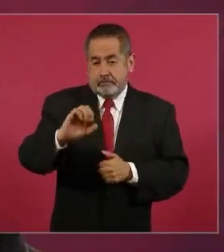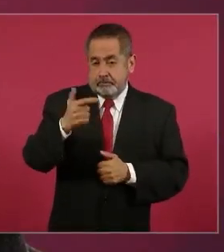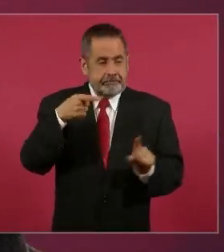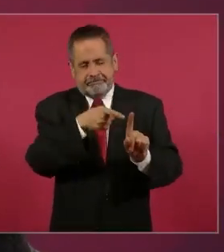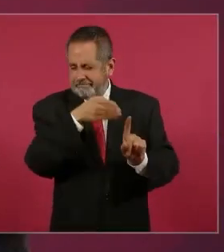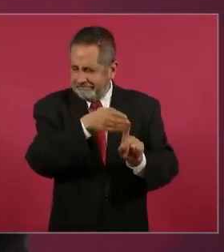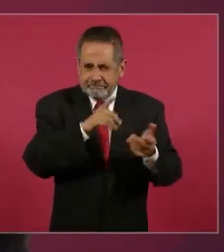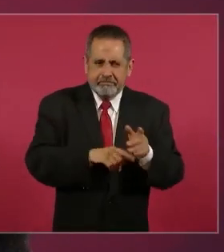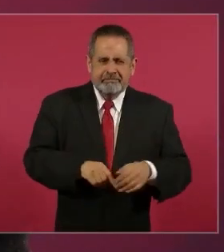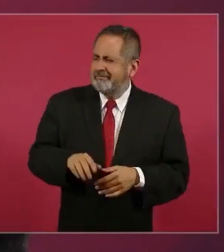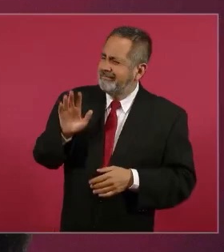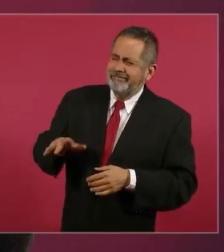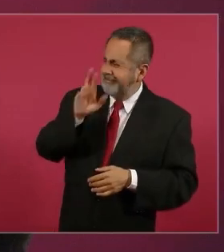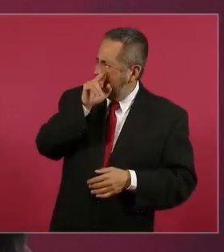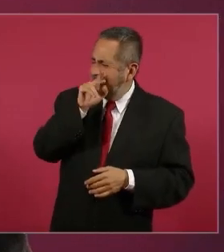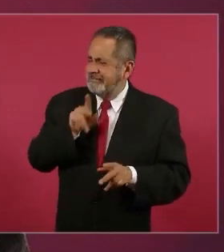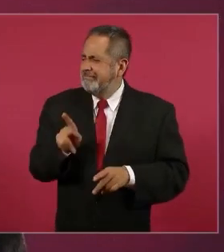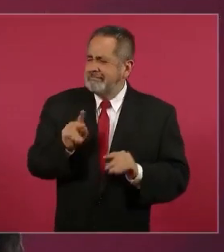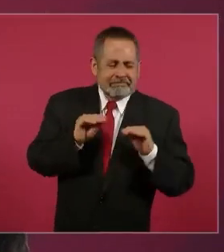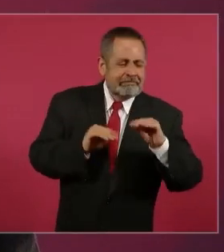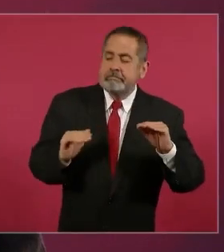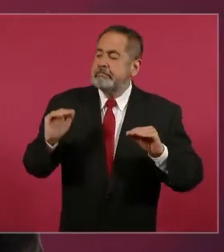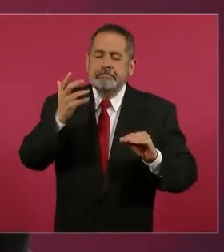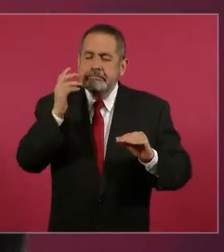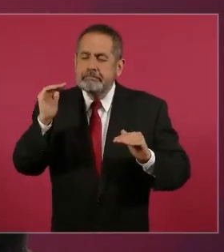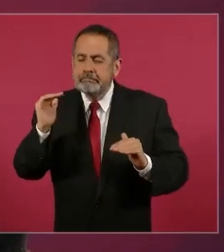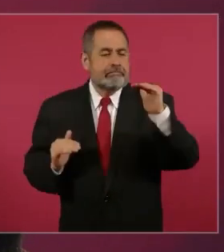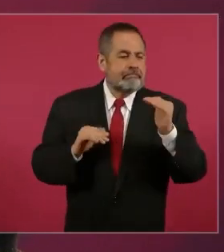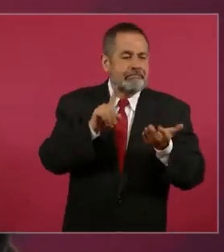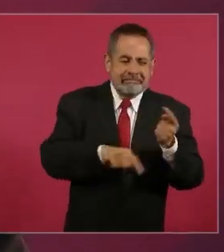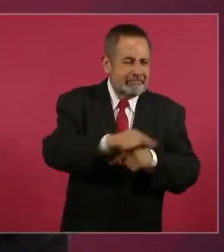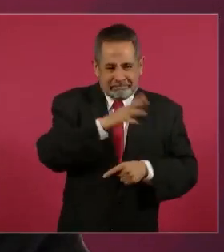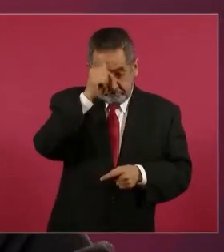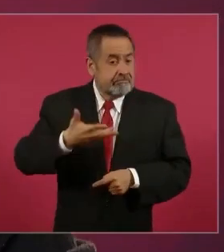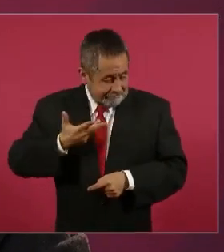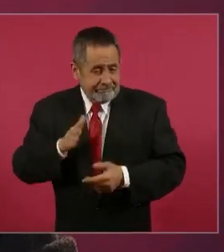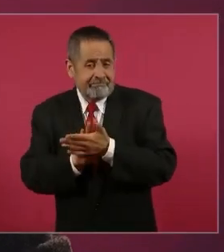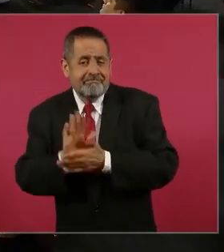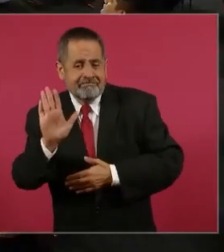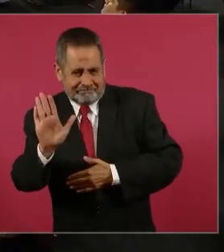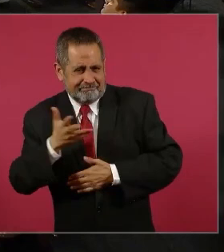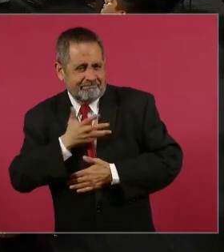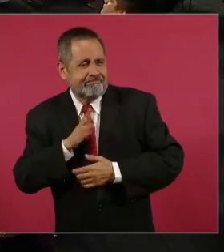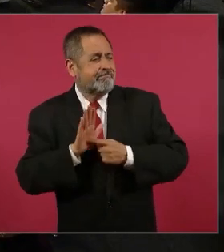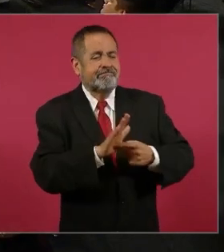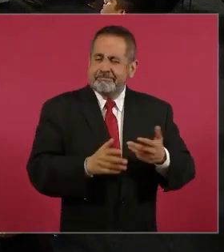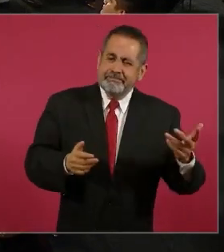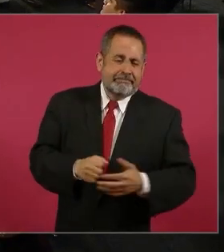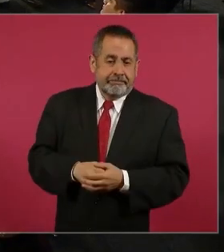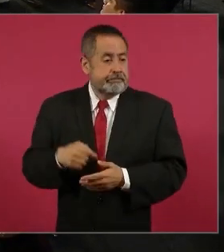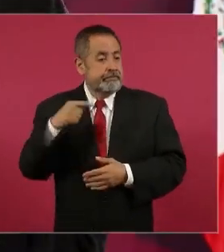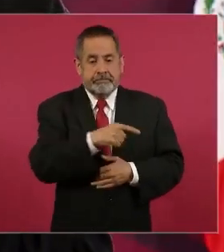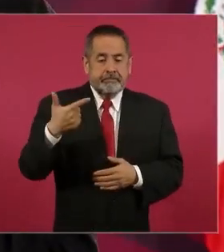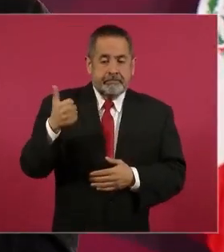que decía que no se preocuparan que todo iba a quedar de acuerdo a lo planeado tengo el documento entonces como